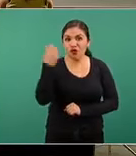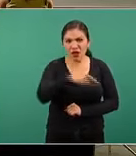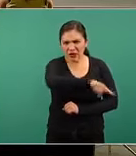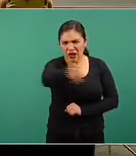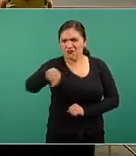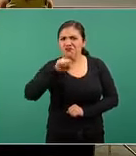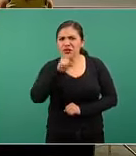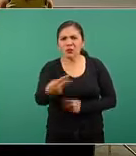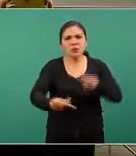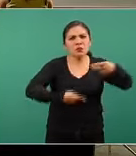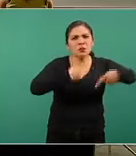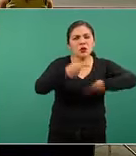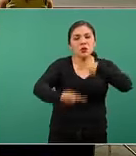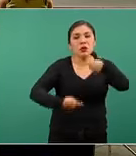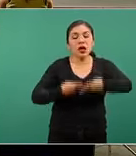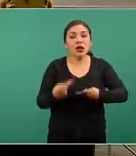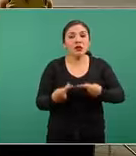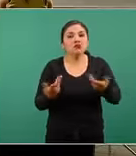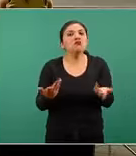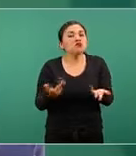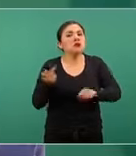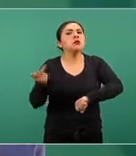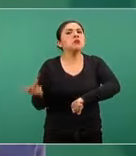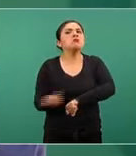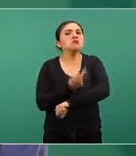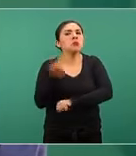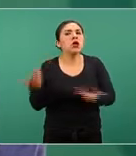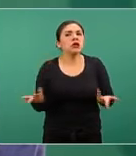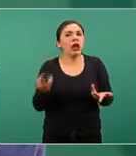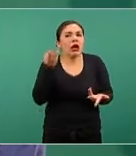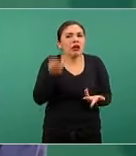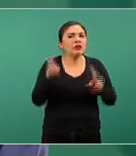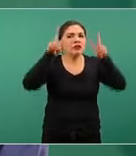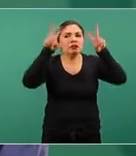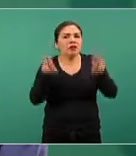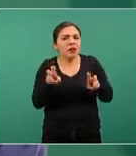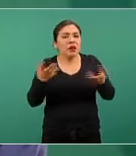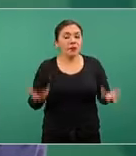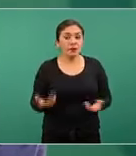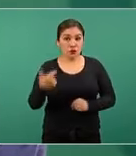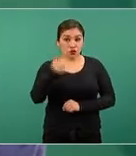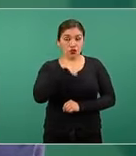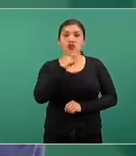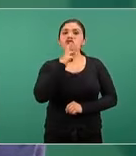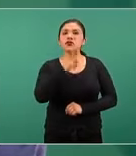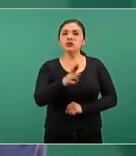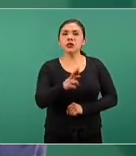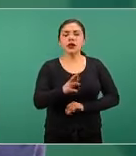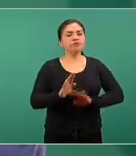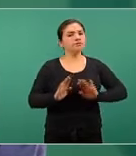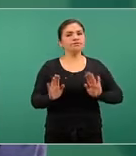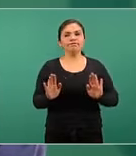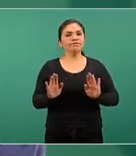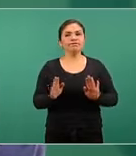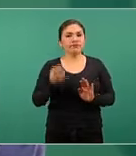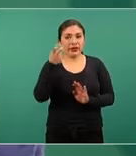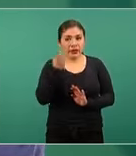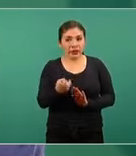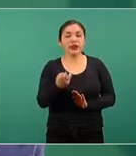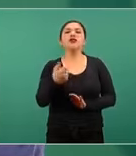ustedes qué pasaría al respecto y nuestra respuesta fue que